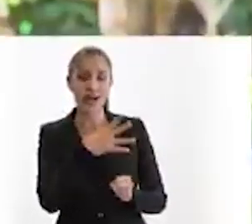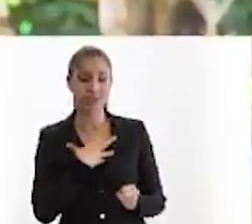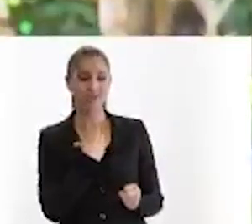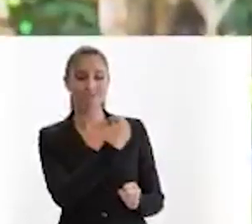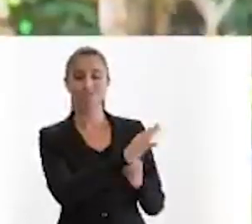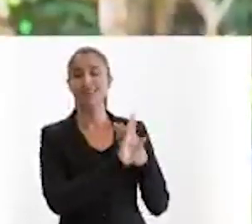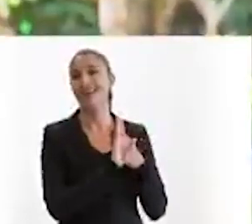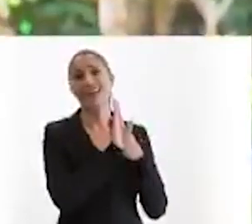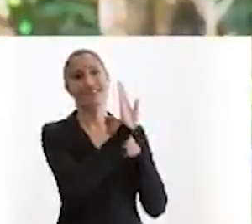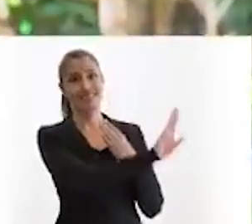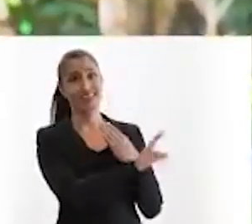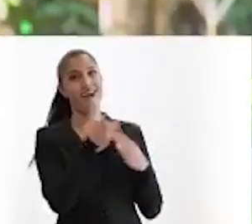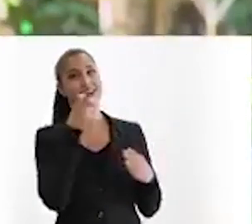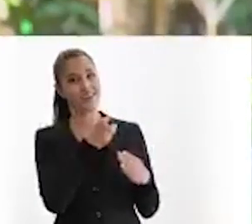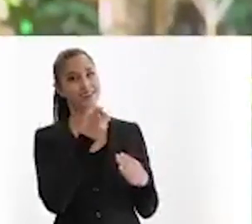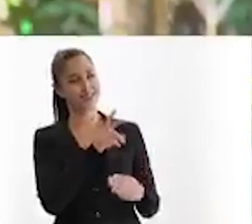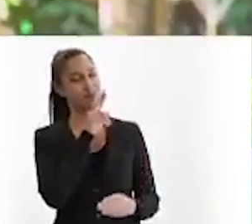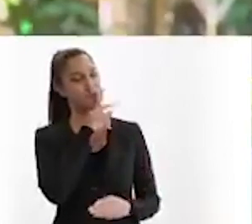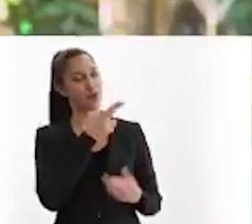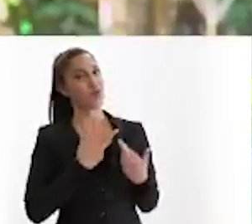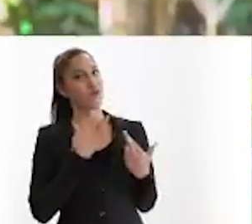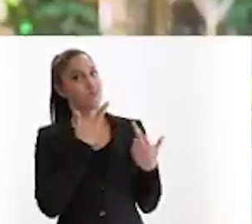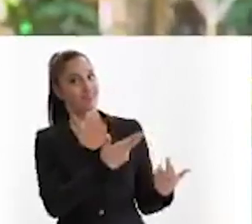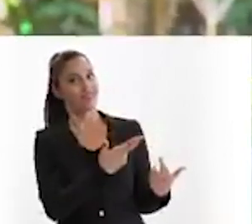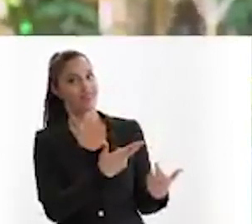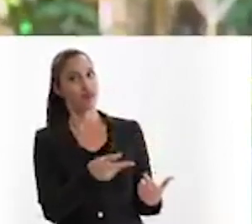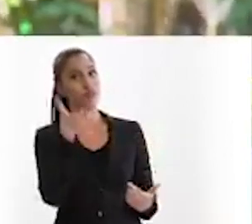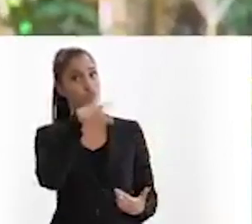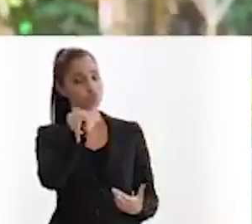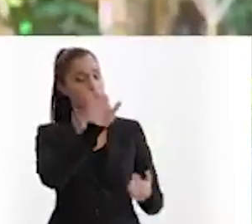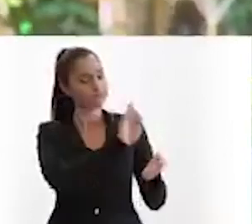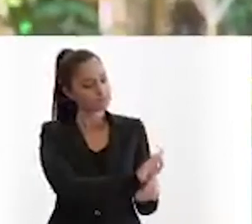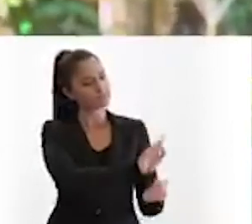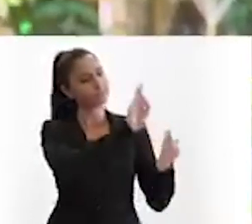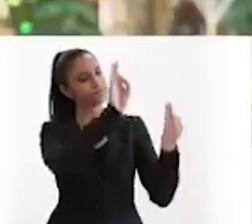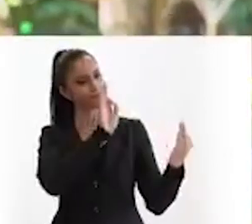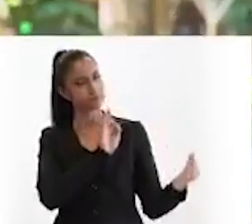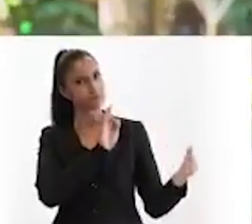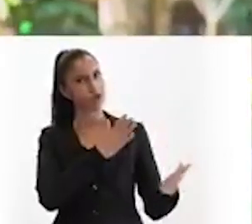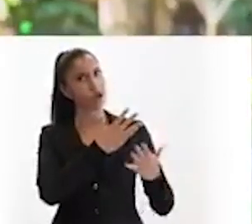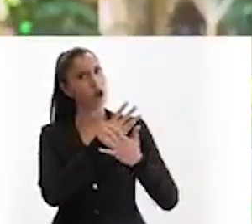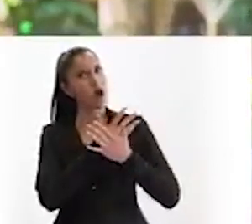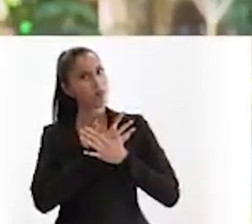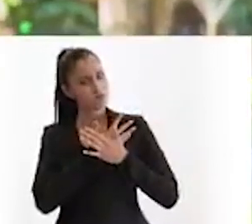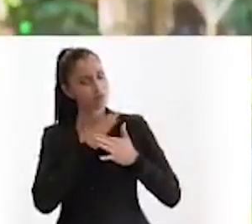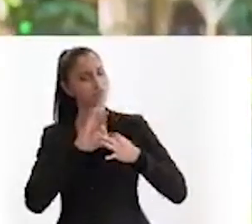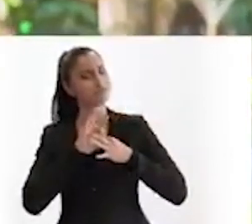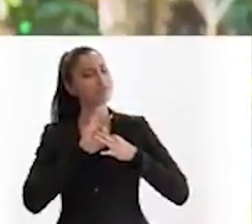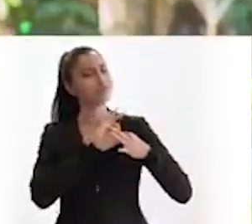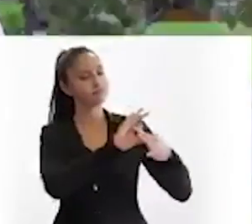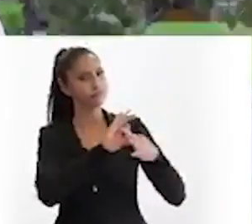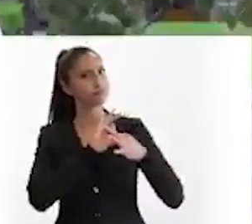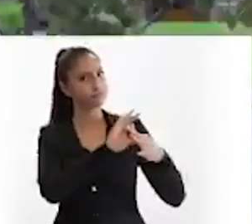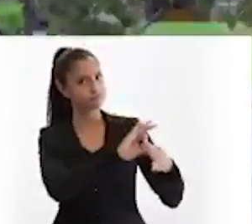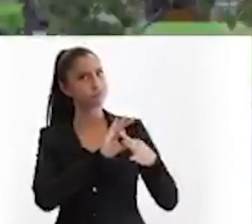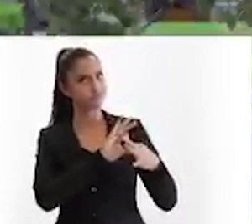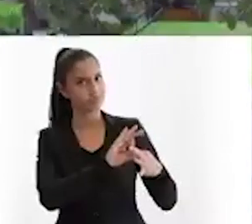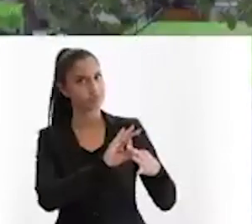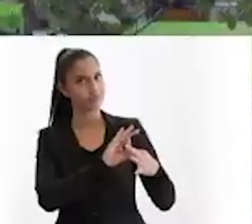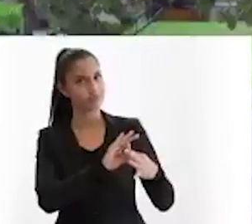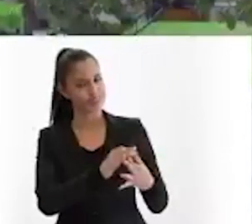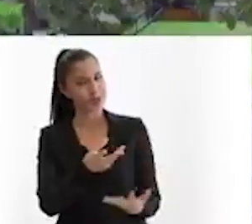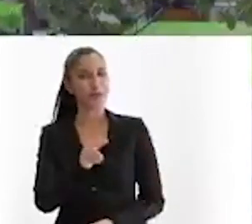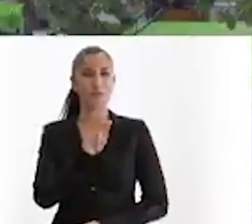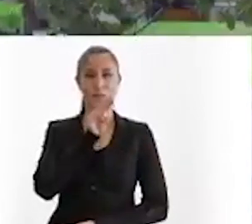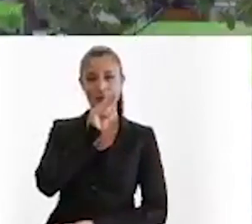prevenir, prevenir que se infecten de COVID. Mantengámonos distantes unos de otros, pero cercanos